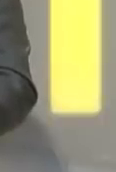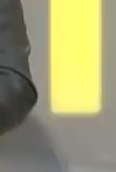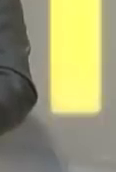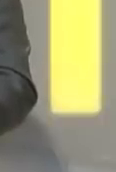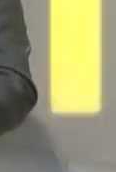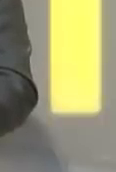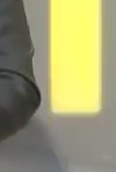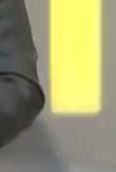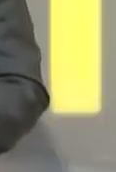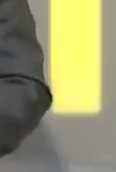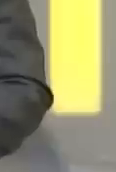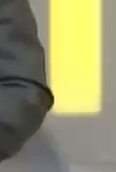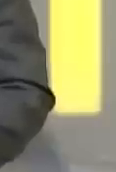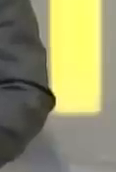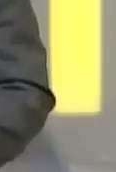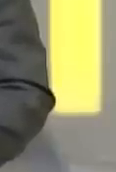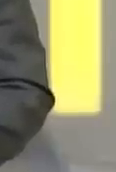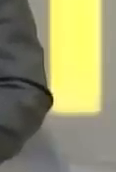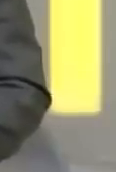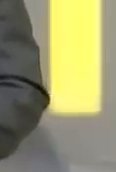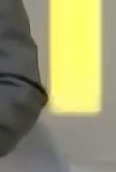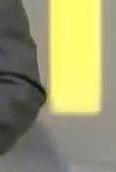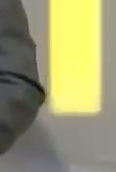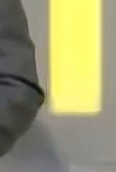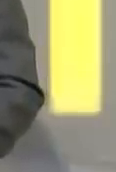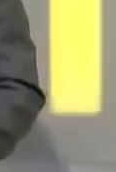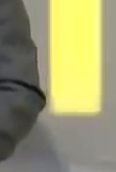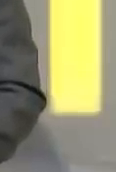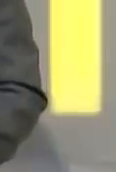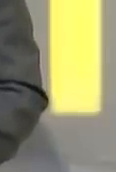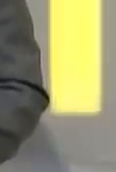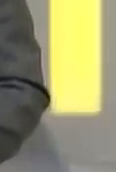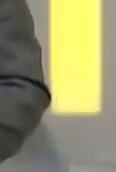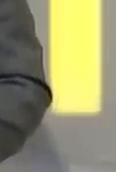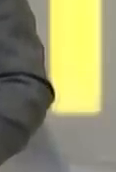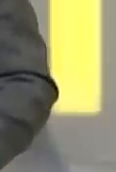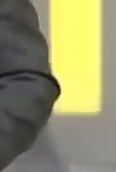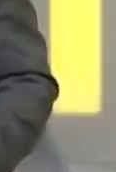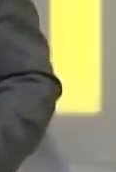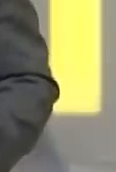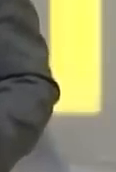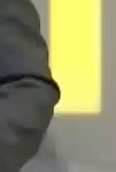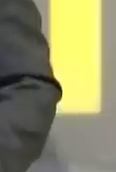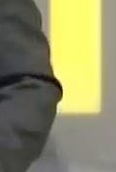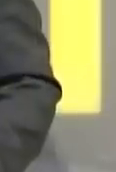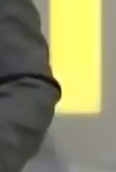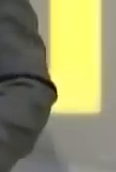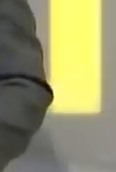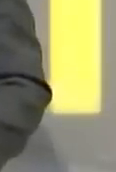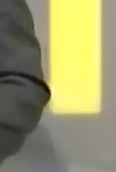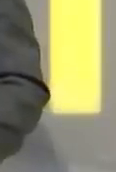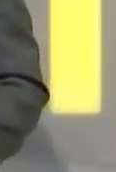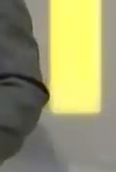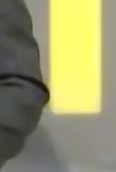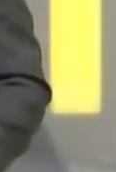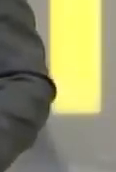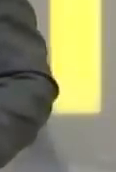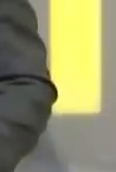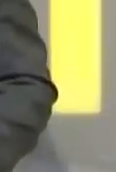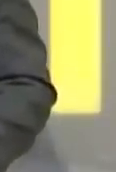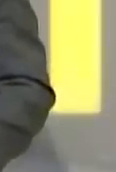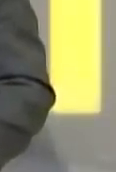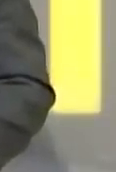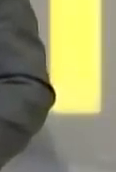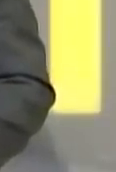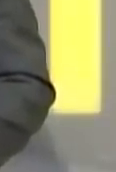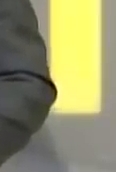doctora Marjuli Barriela como presidenta del fondo nacional de emprendimiento y esto es un trabajo importante en beneficio de una población